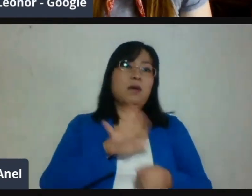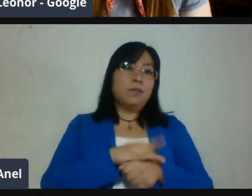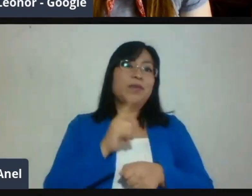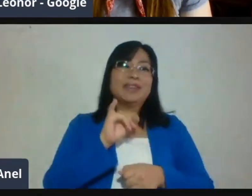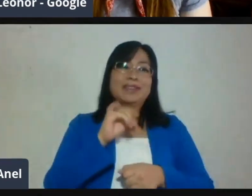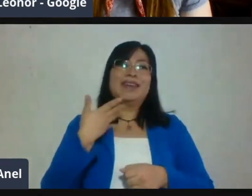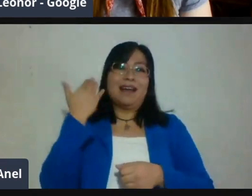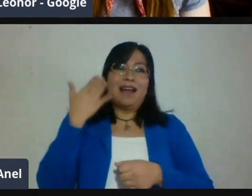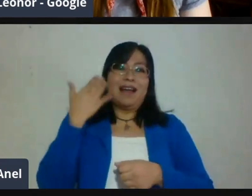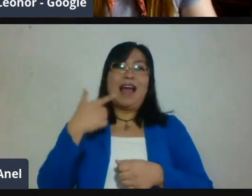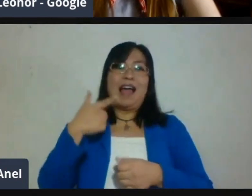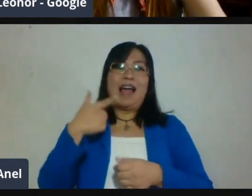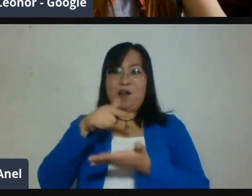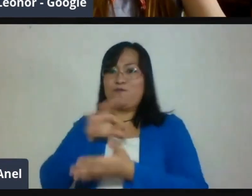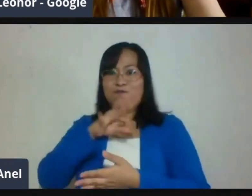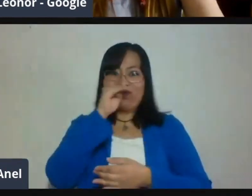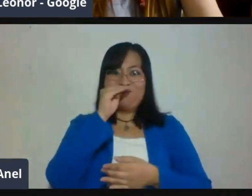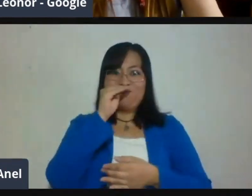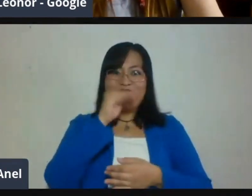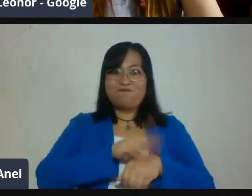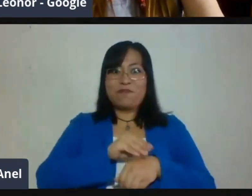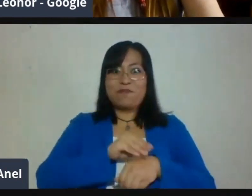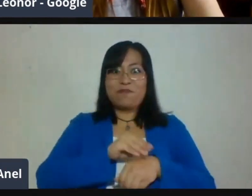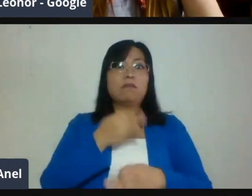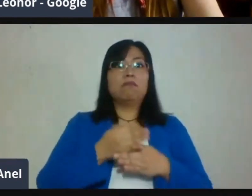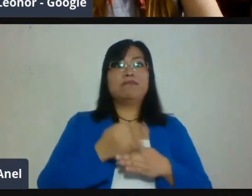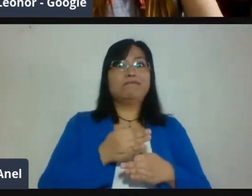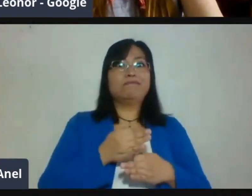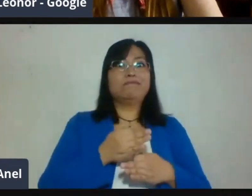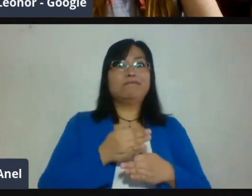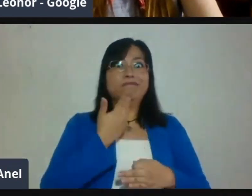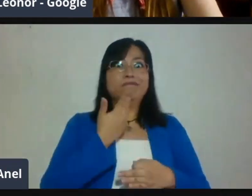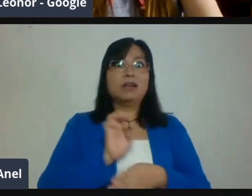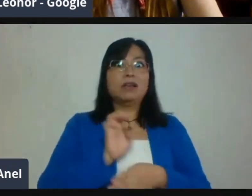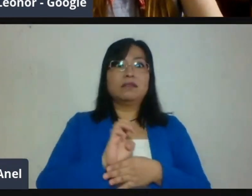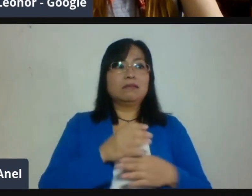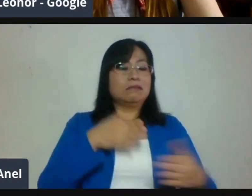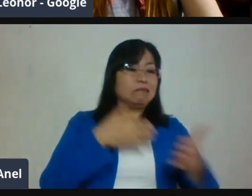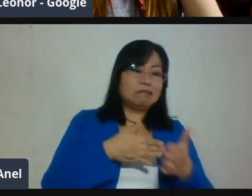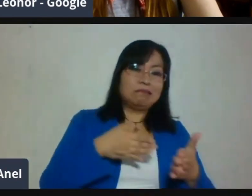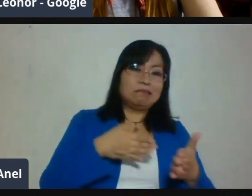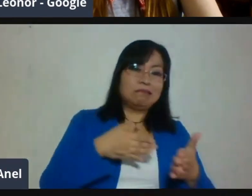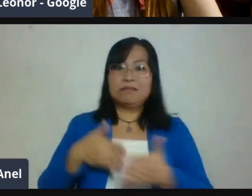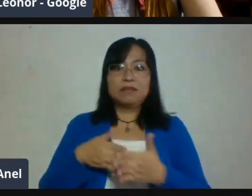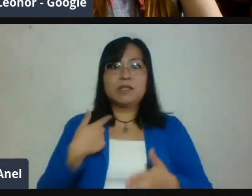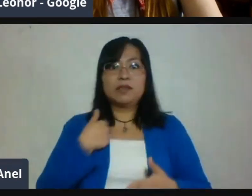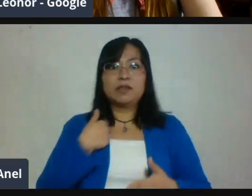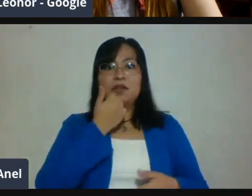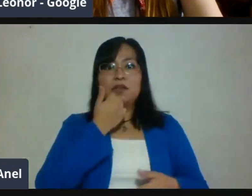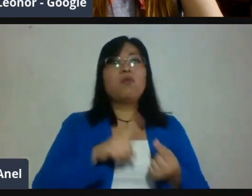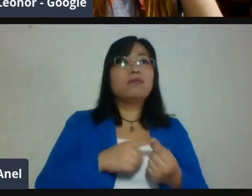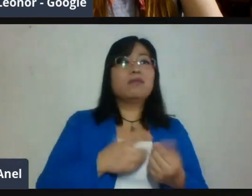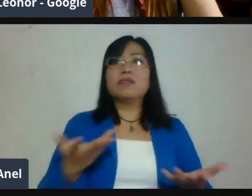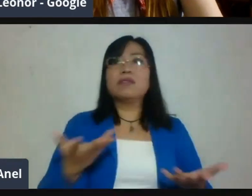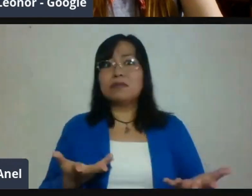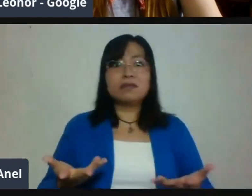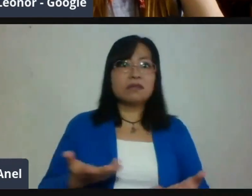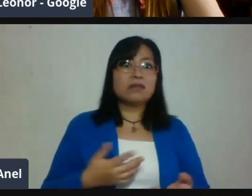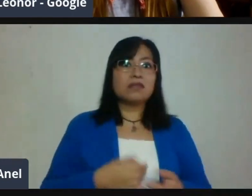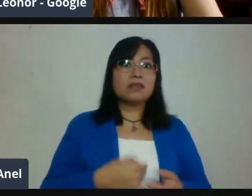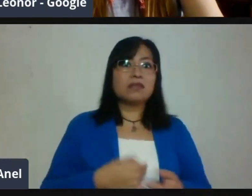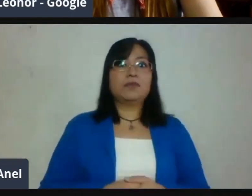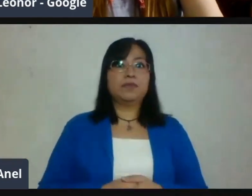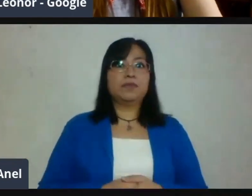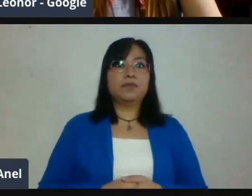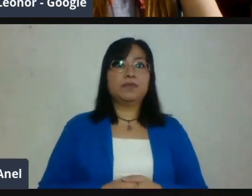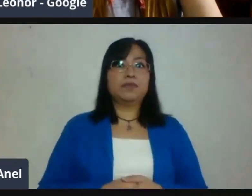Todo lo anterior se resume y mucho de lo que vamos a estar platicando es el tema de la comunicación. Debe de fluir